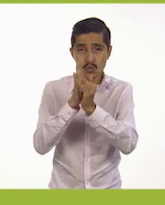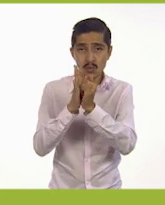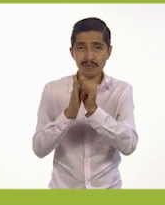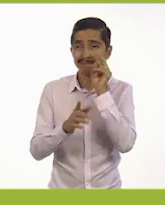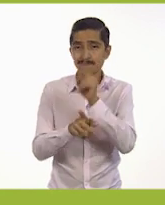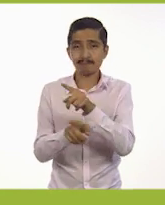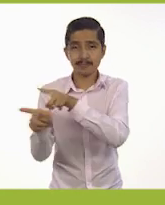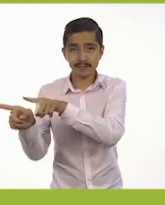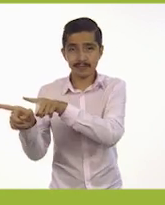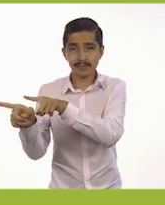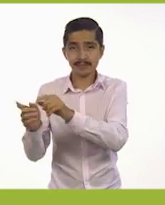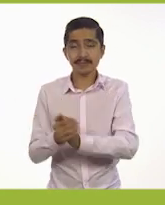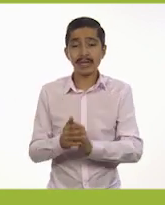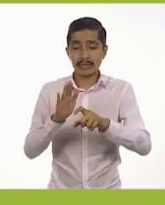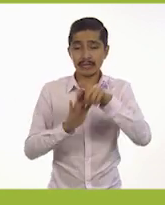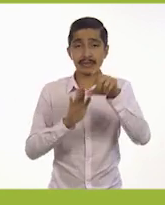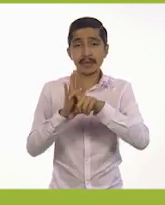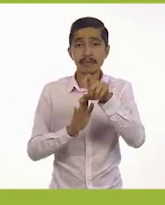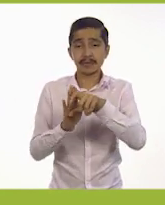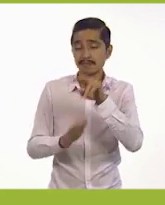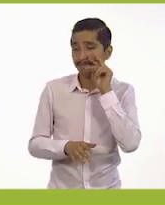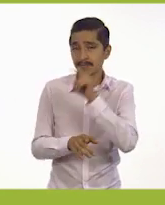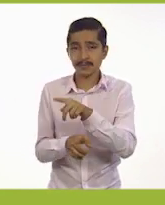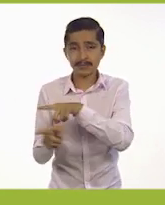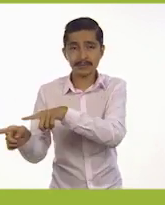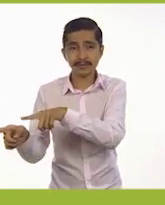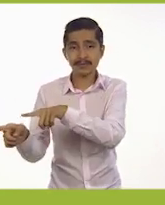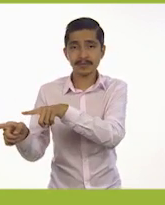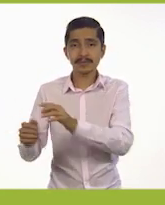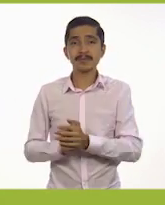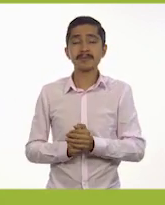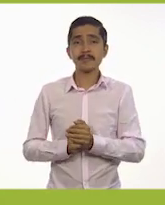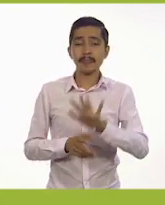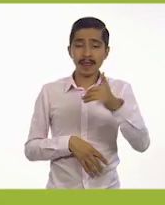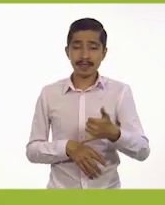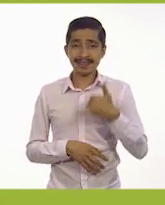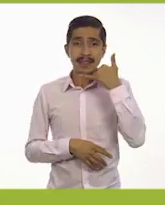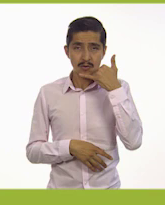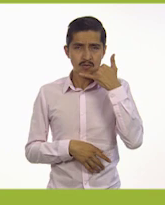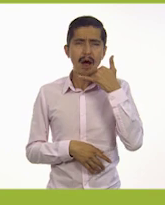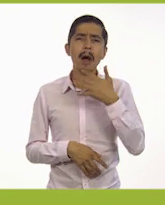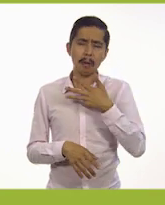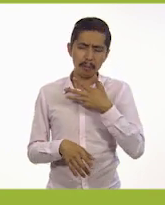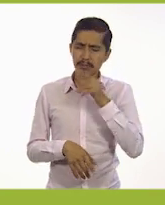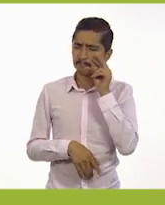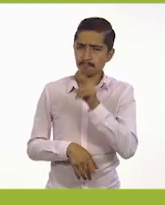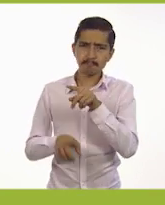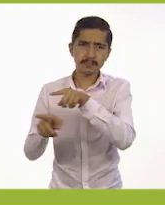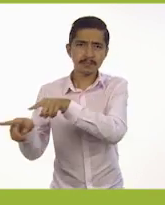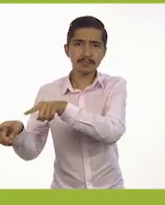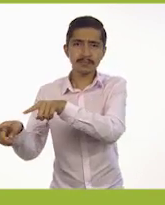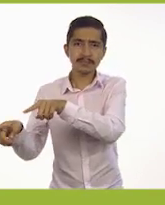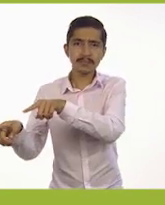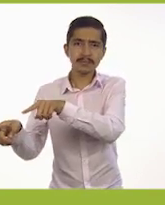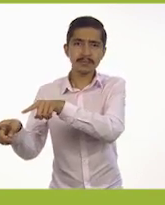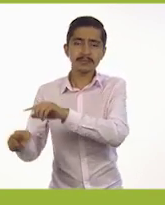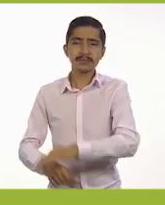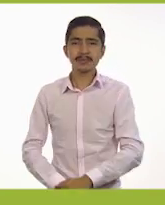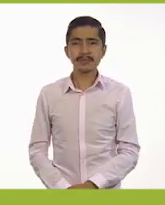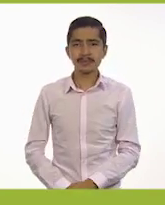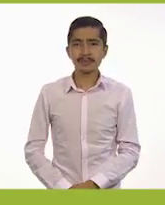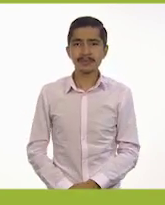canal CEP, Instagram, arroba CEPMX, teléfonos Educatel, 800-288